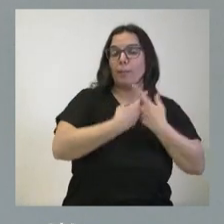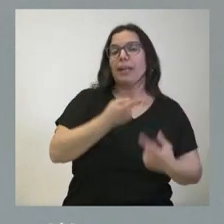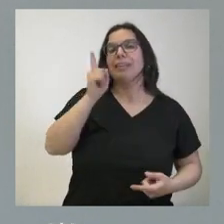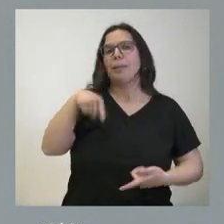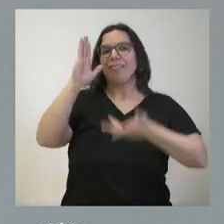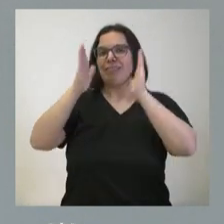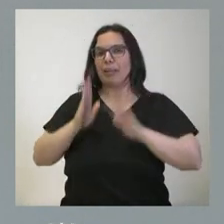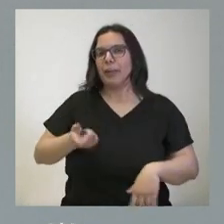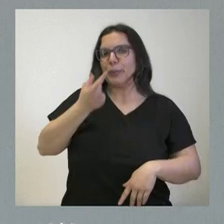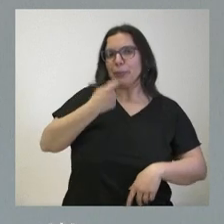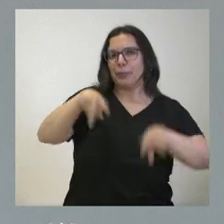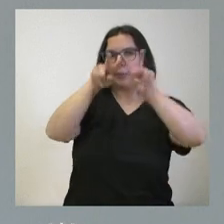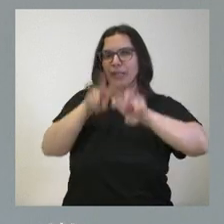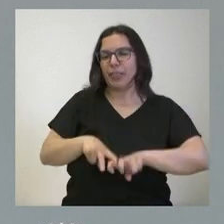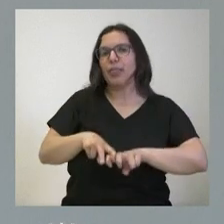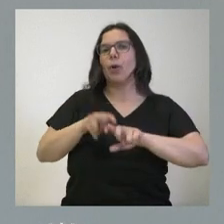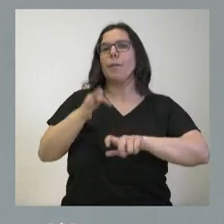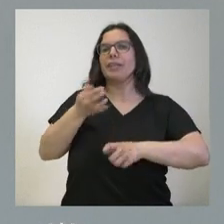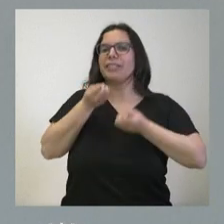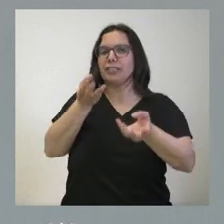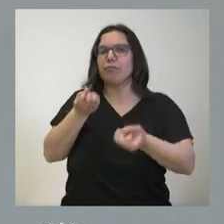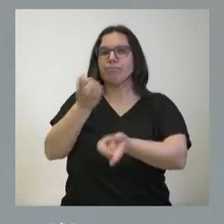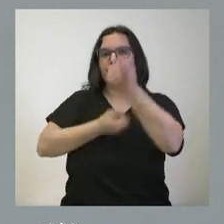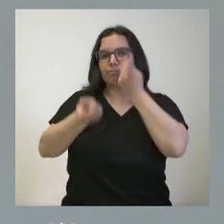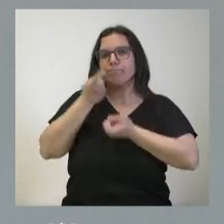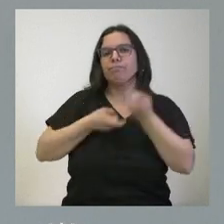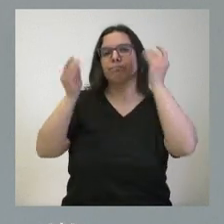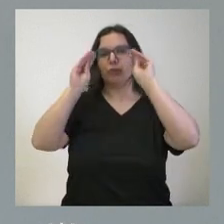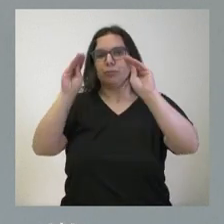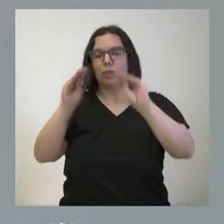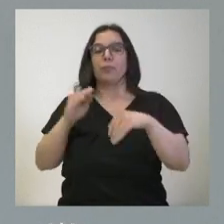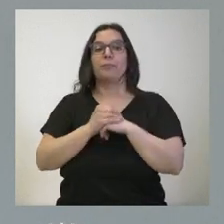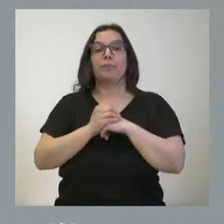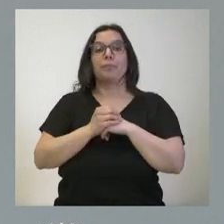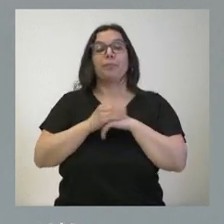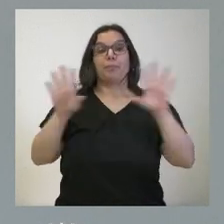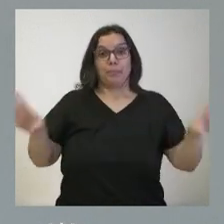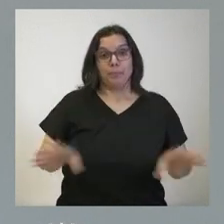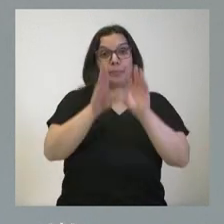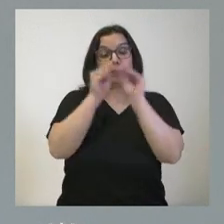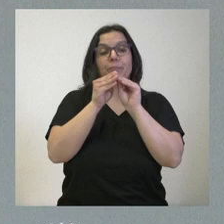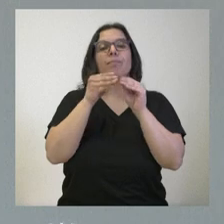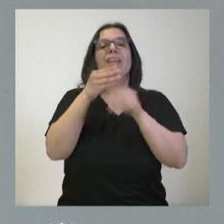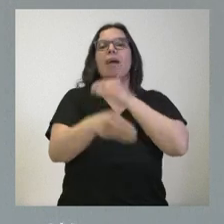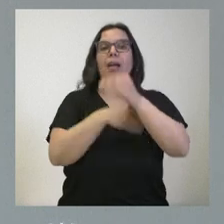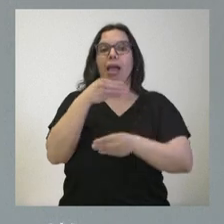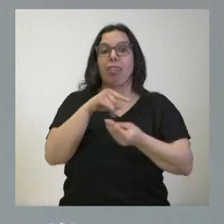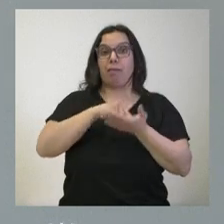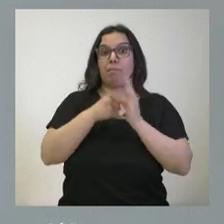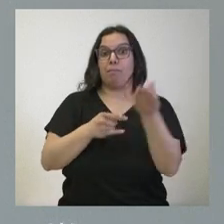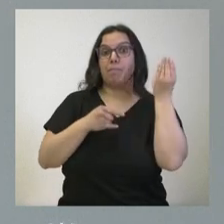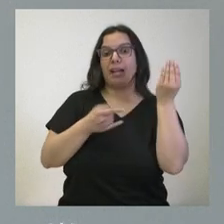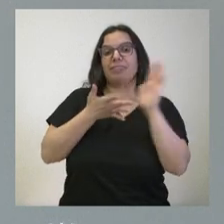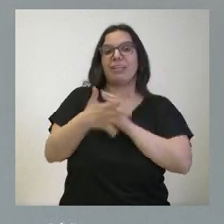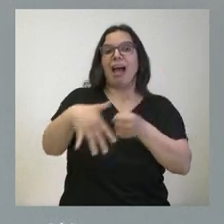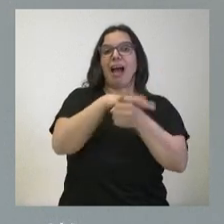tratamientos, investigación e información y formación. Con esto lo que se hace es que todas las áreas de salud